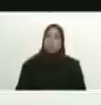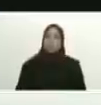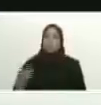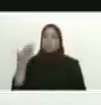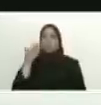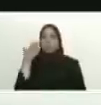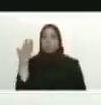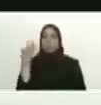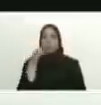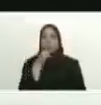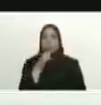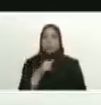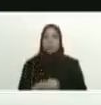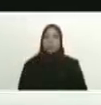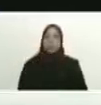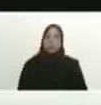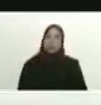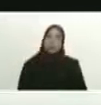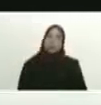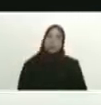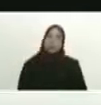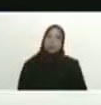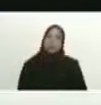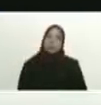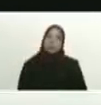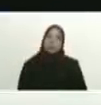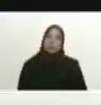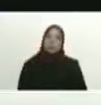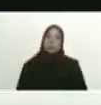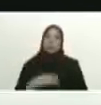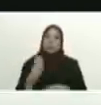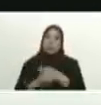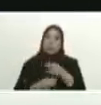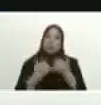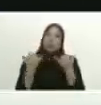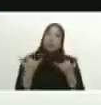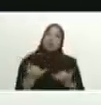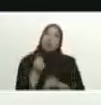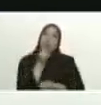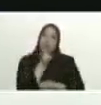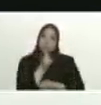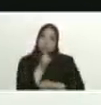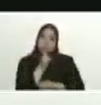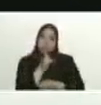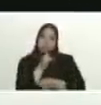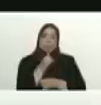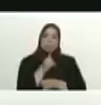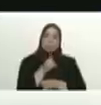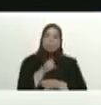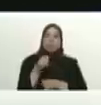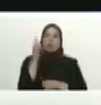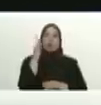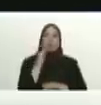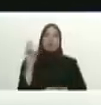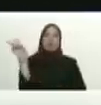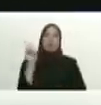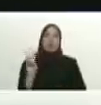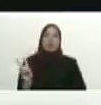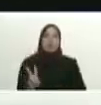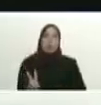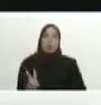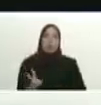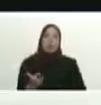embajada embajador pleno plenipotenciario de la república bolivariana de Venezuela